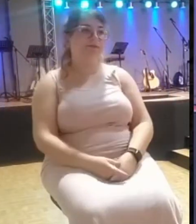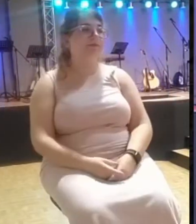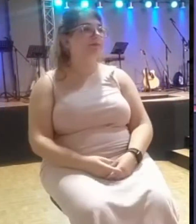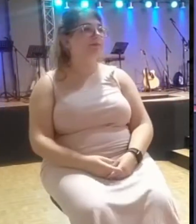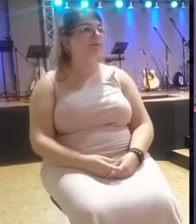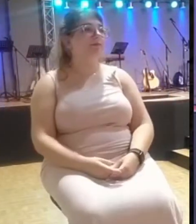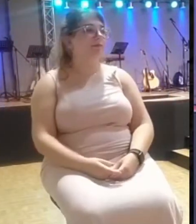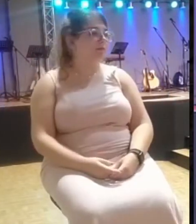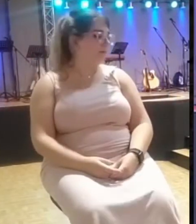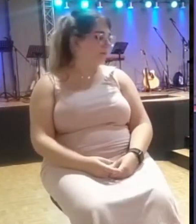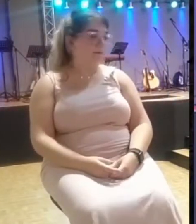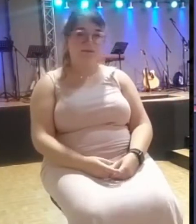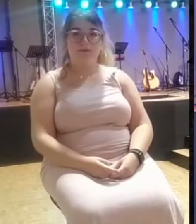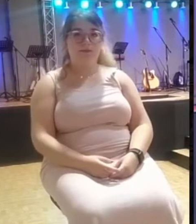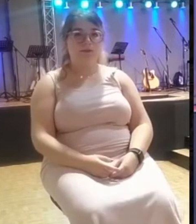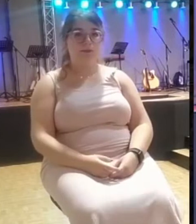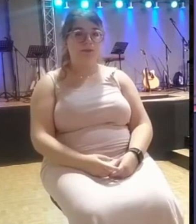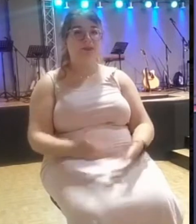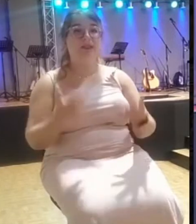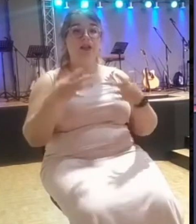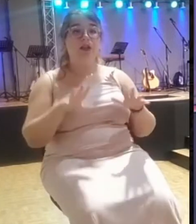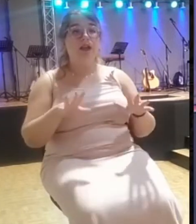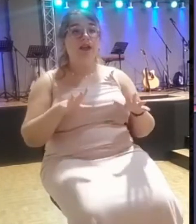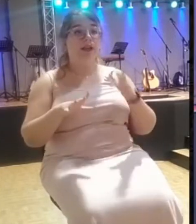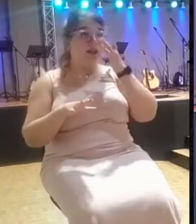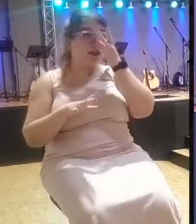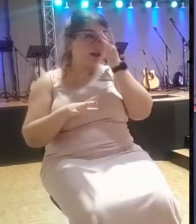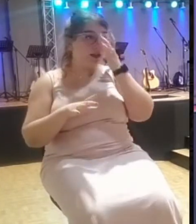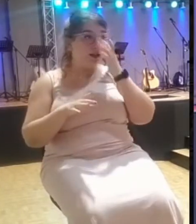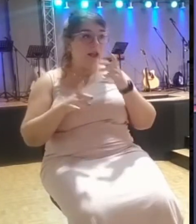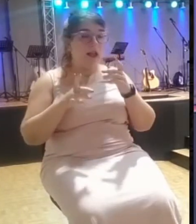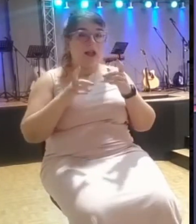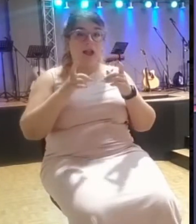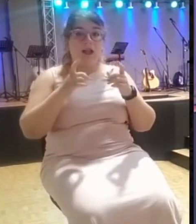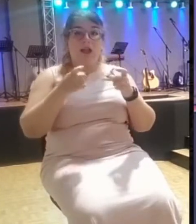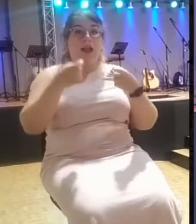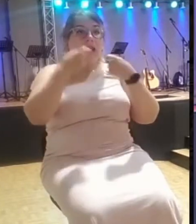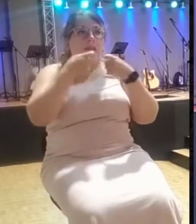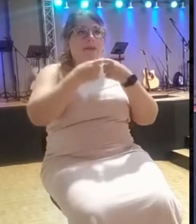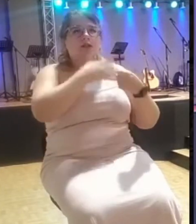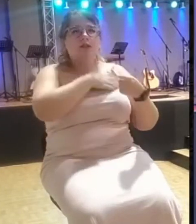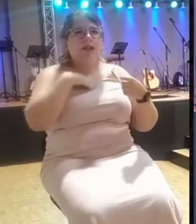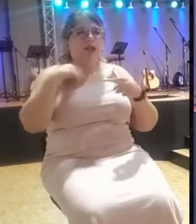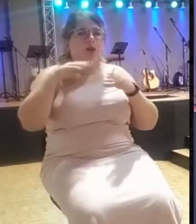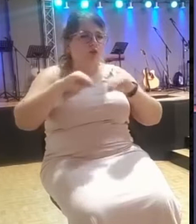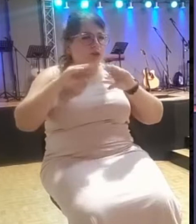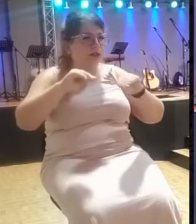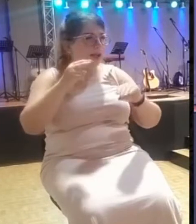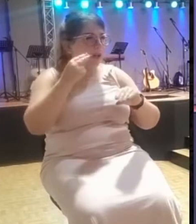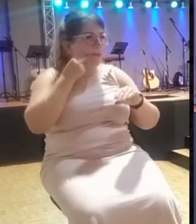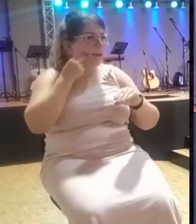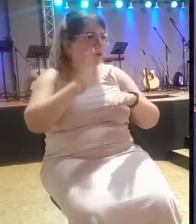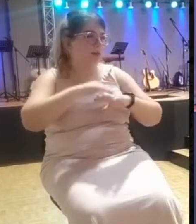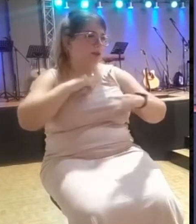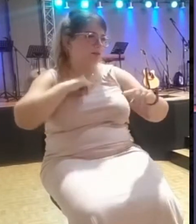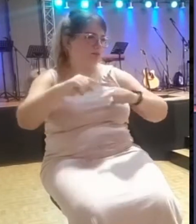Así que, el enemigo trata siempre de controlar mediante el miedo. Es el miedo, porque el